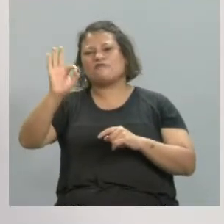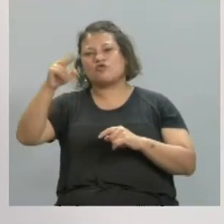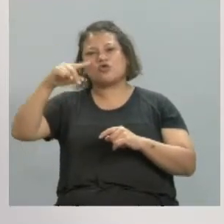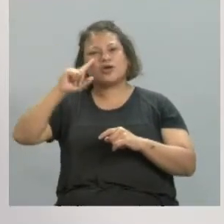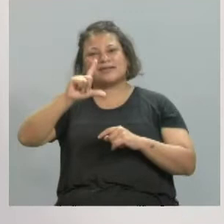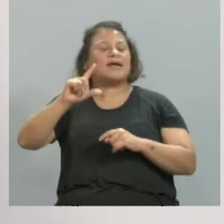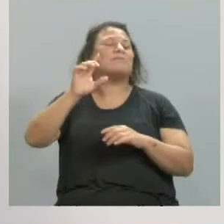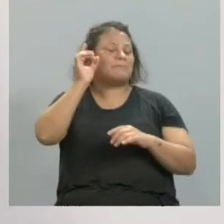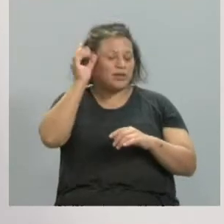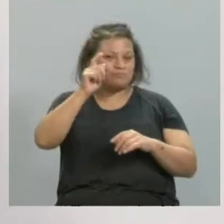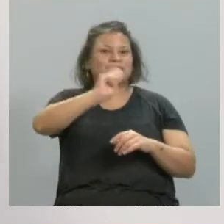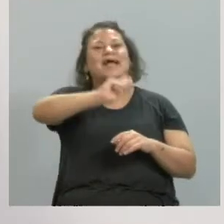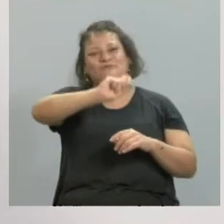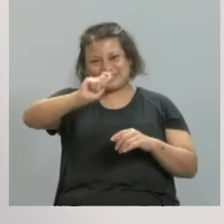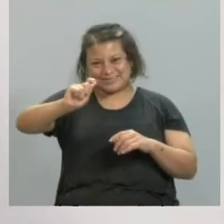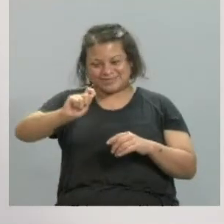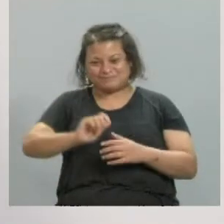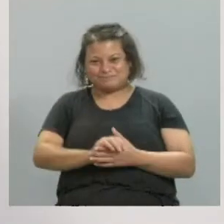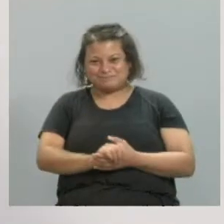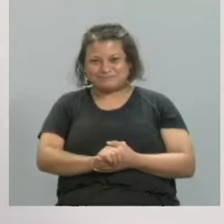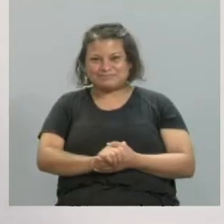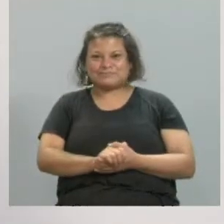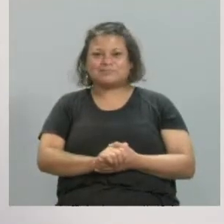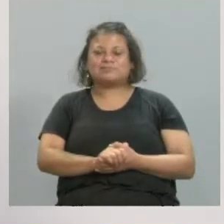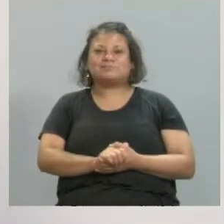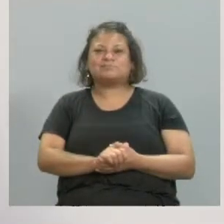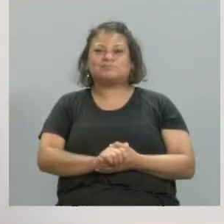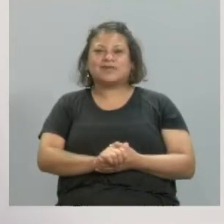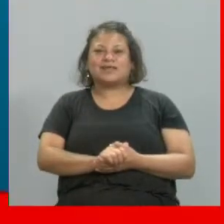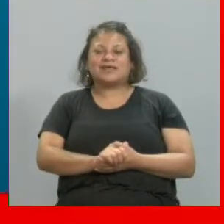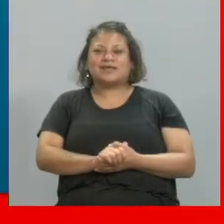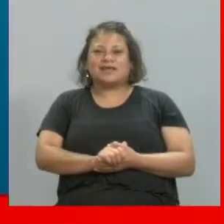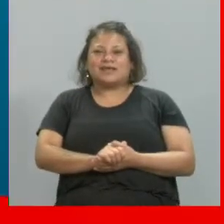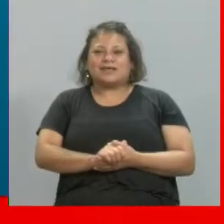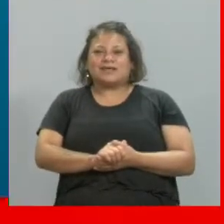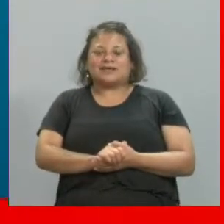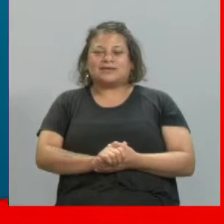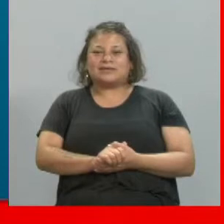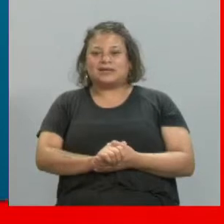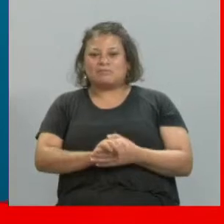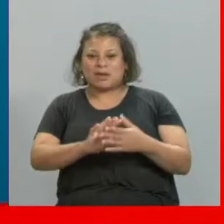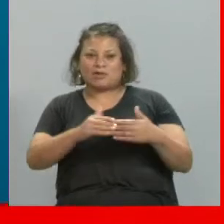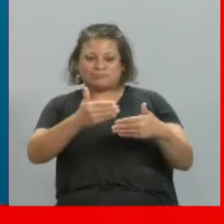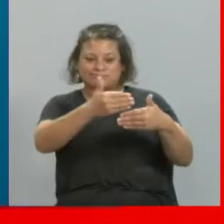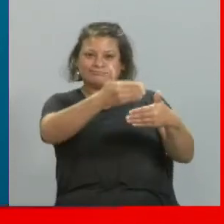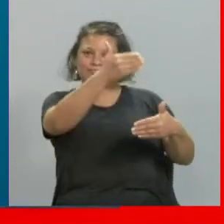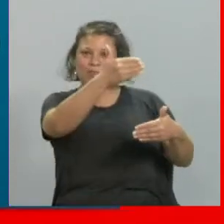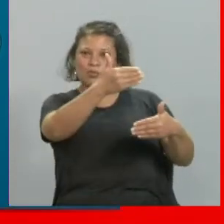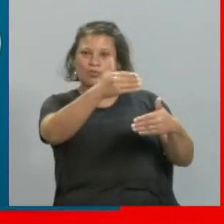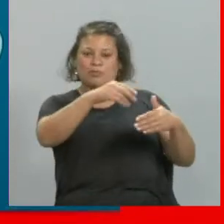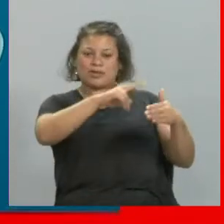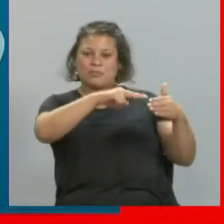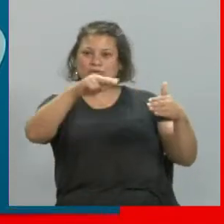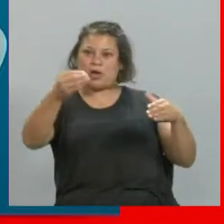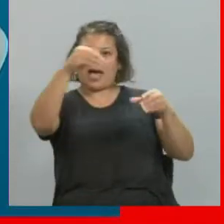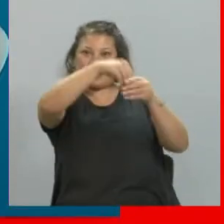experiencias con llevar el muralismo, yo digo muralismo, es decir, muralismo, pero llevar el trabajo sobre el muro adentro del museo, Como